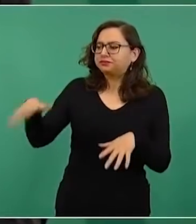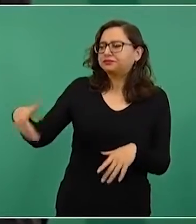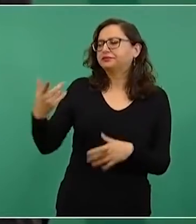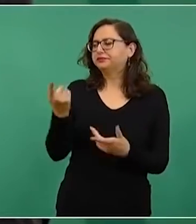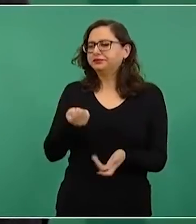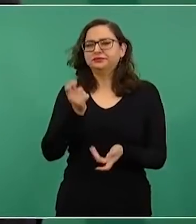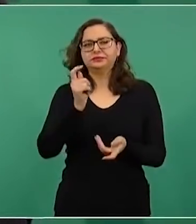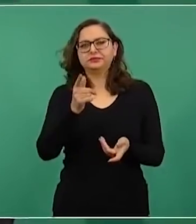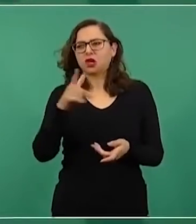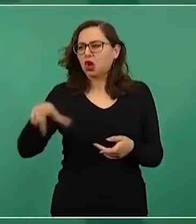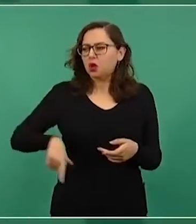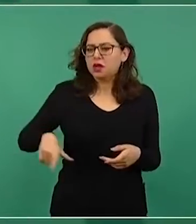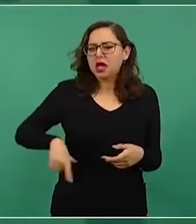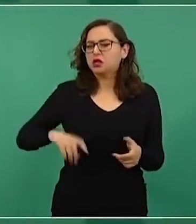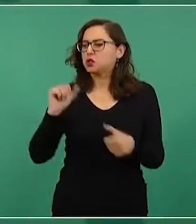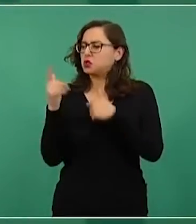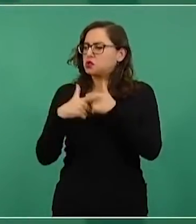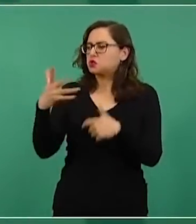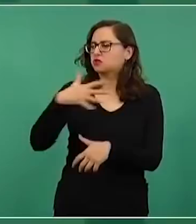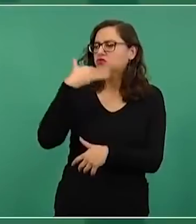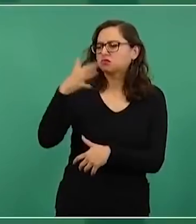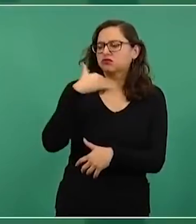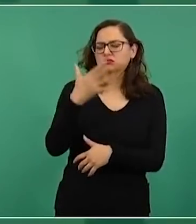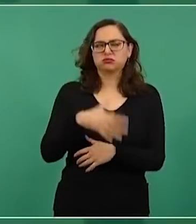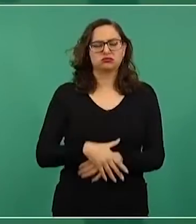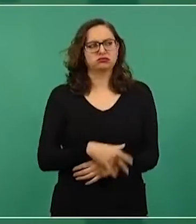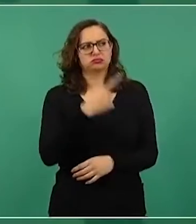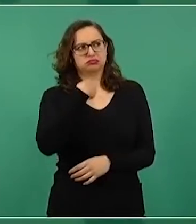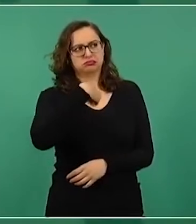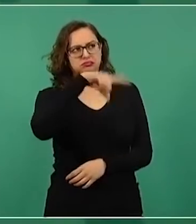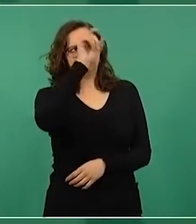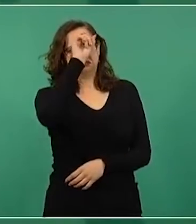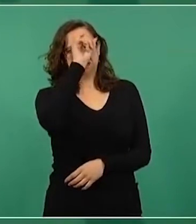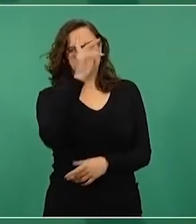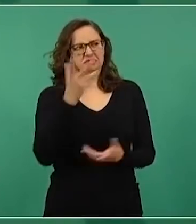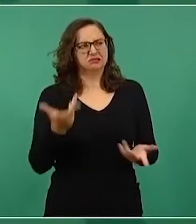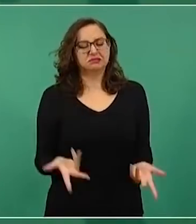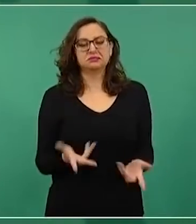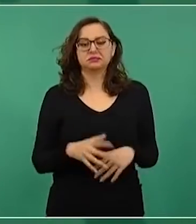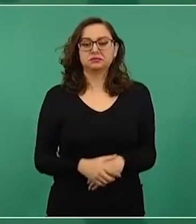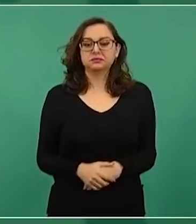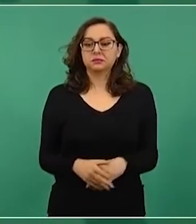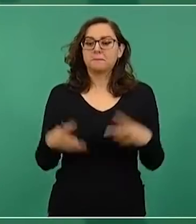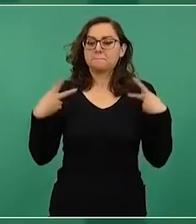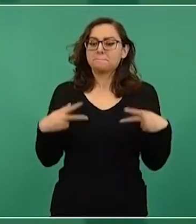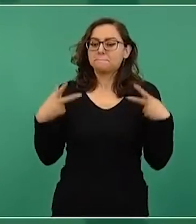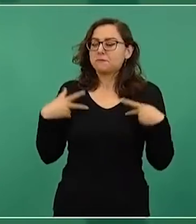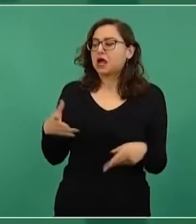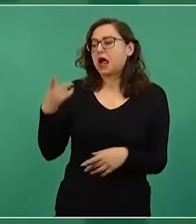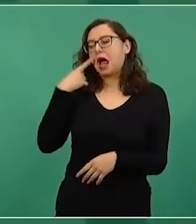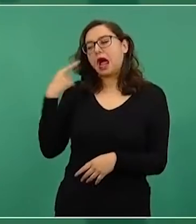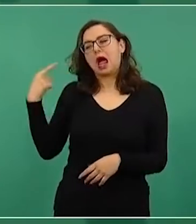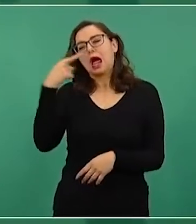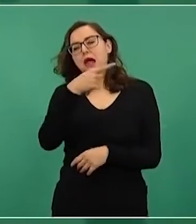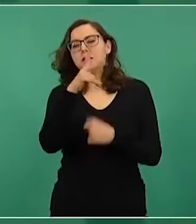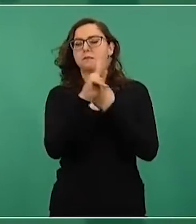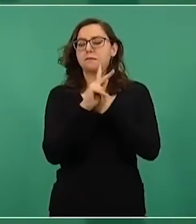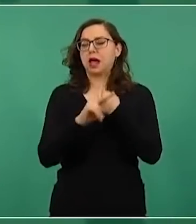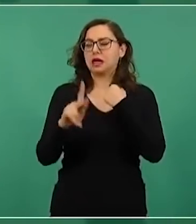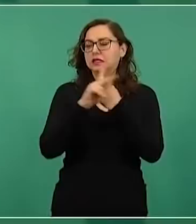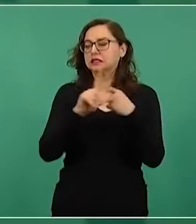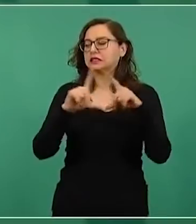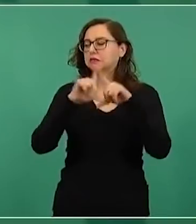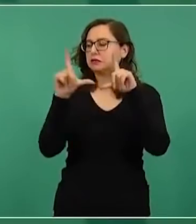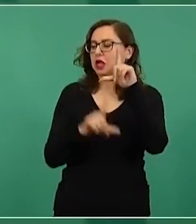Cuando uno platica con un danés y le dice que en México el problema